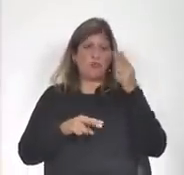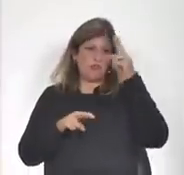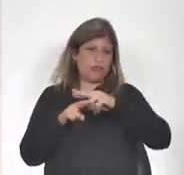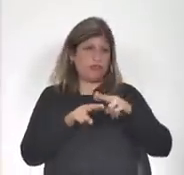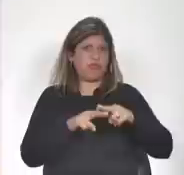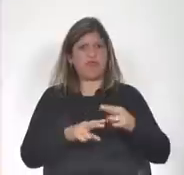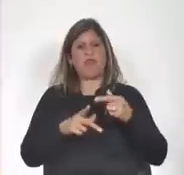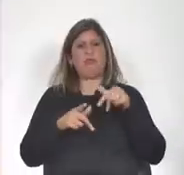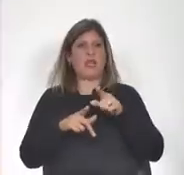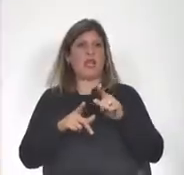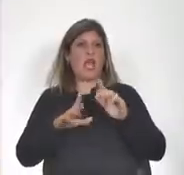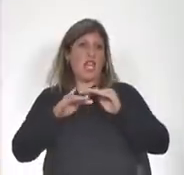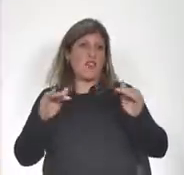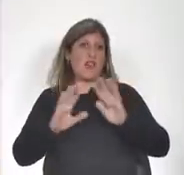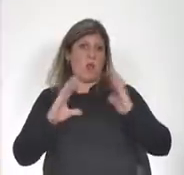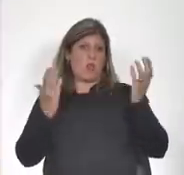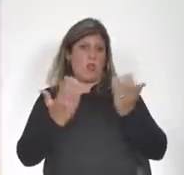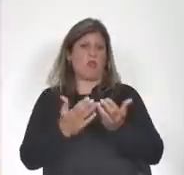mundial